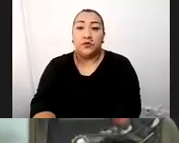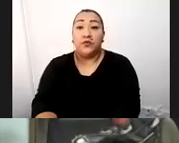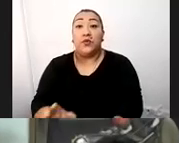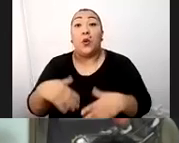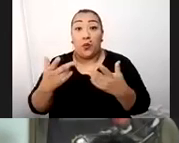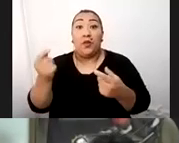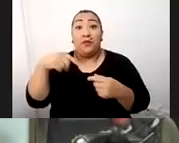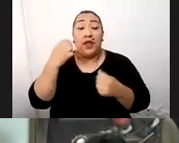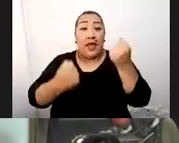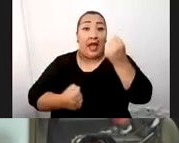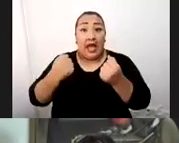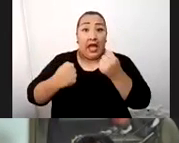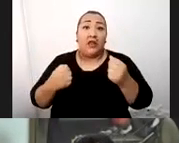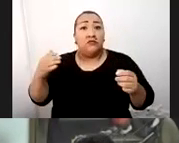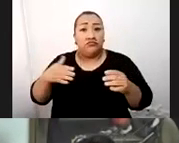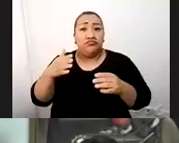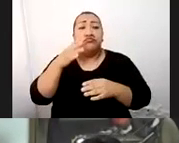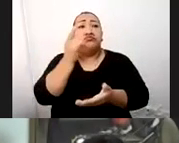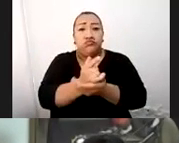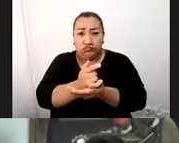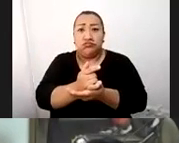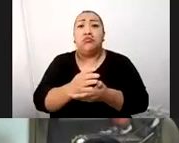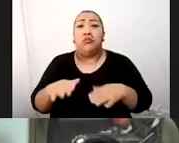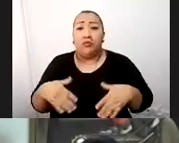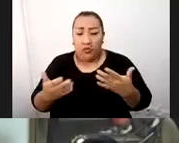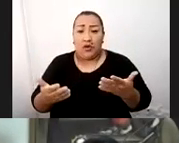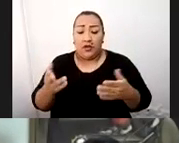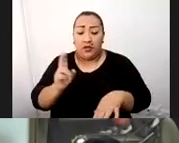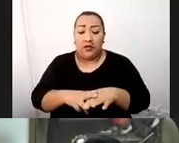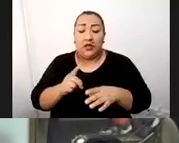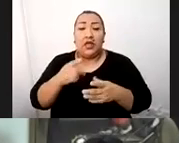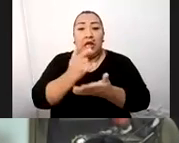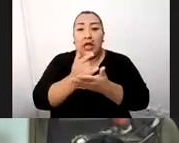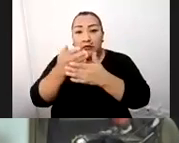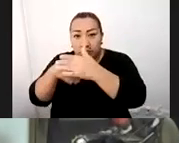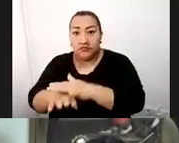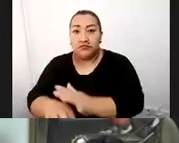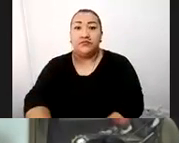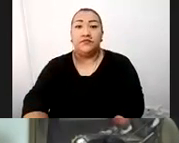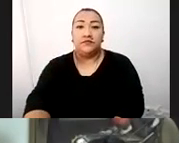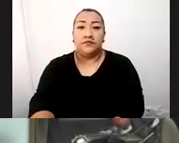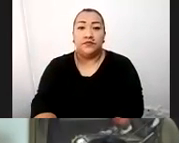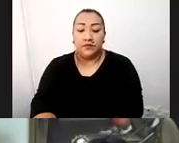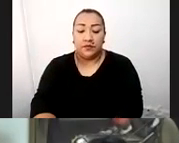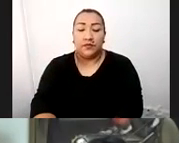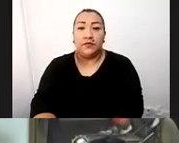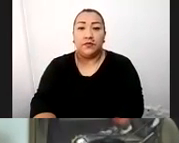pueden estacionar, dónde encuentran garajes, dónde encuentran servicios de